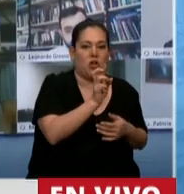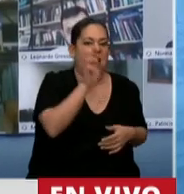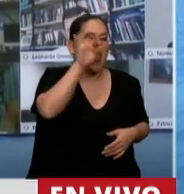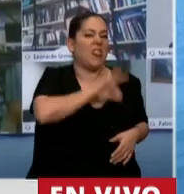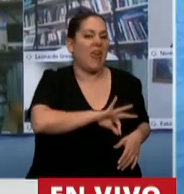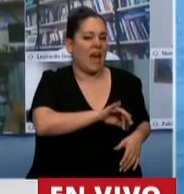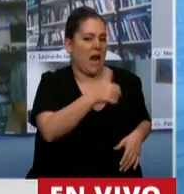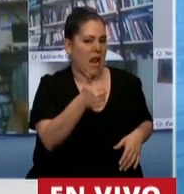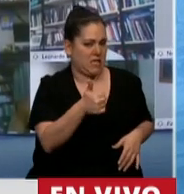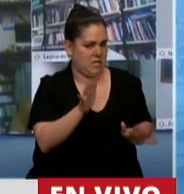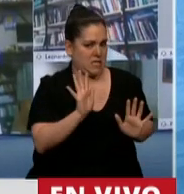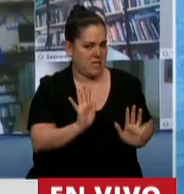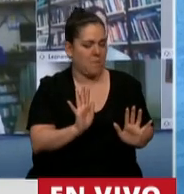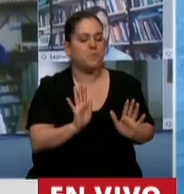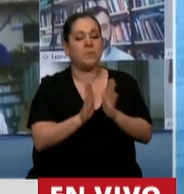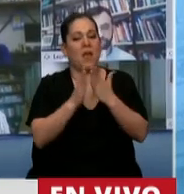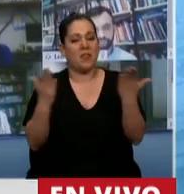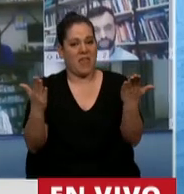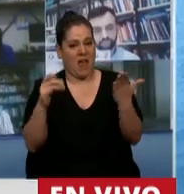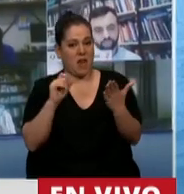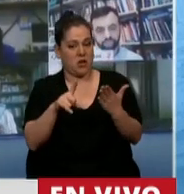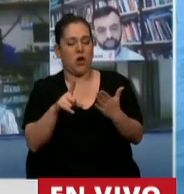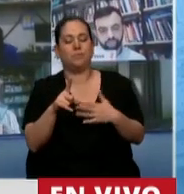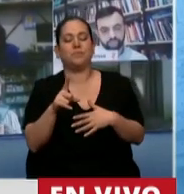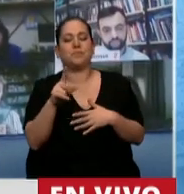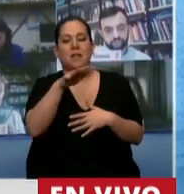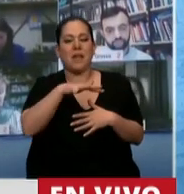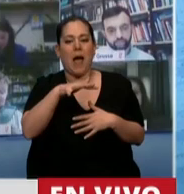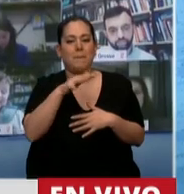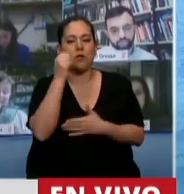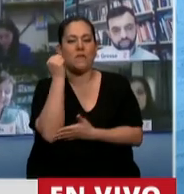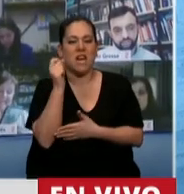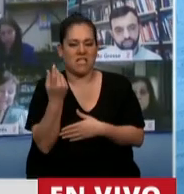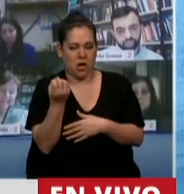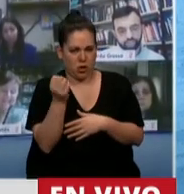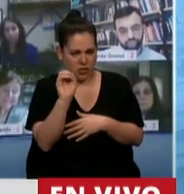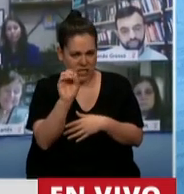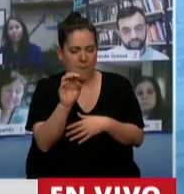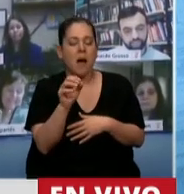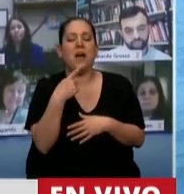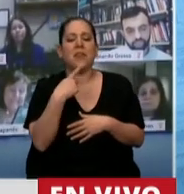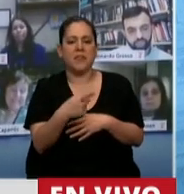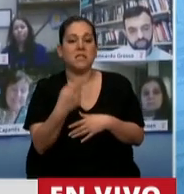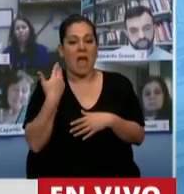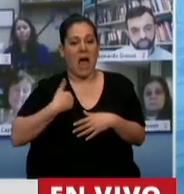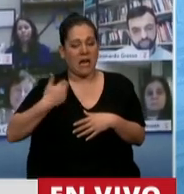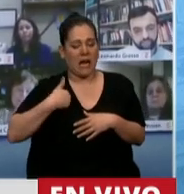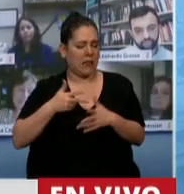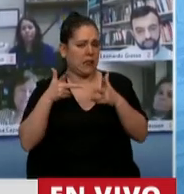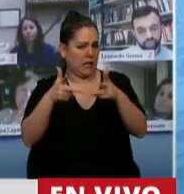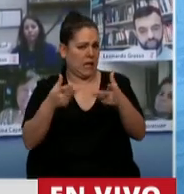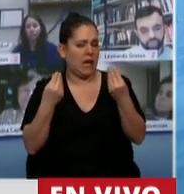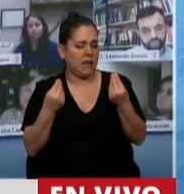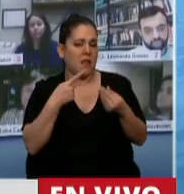en el diario Ámbito Financiero, uno de los directivos de esta empresa decía sobre Argentina lo siguiente,